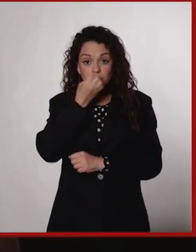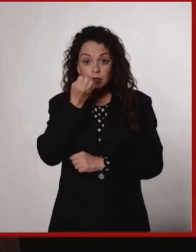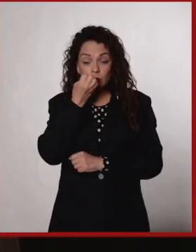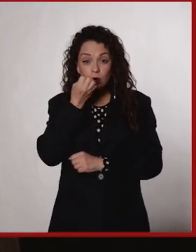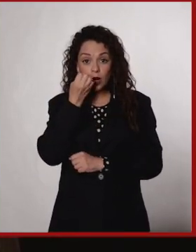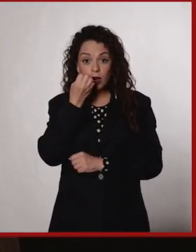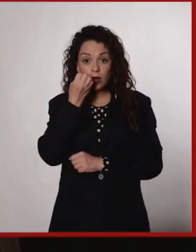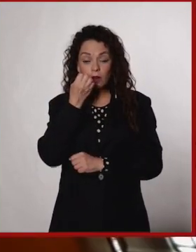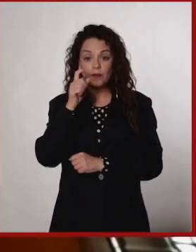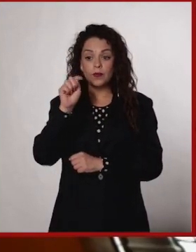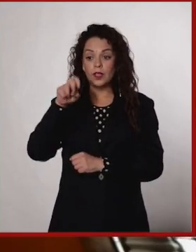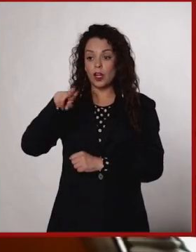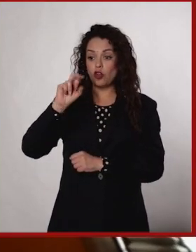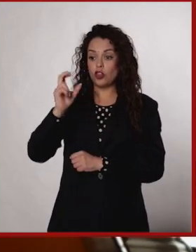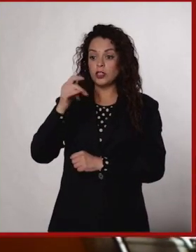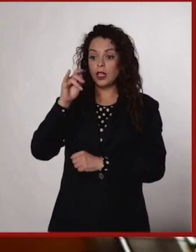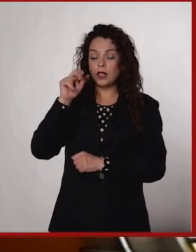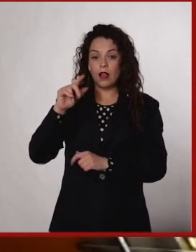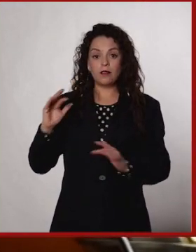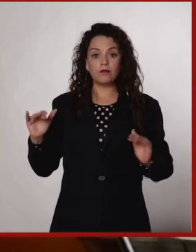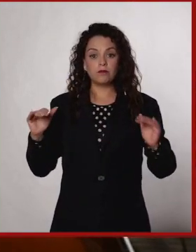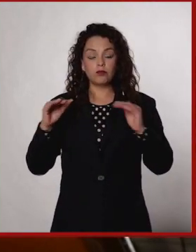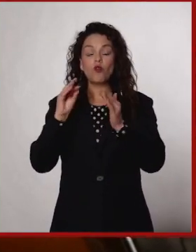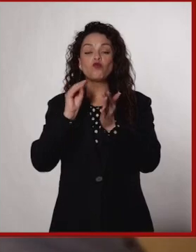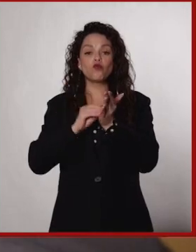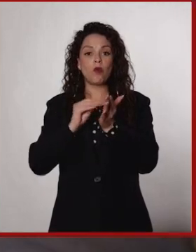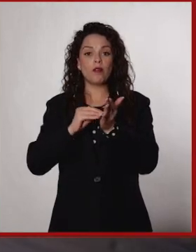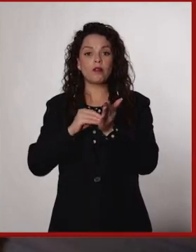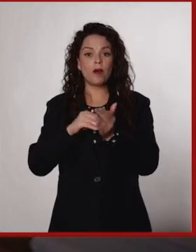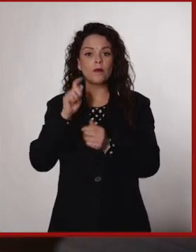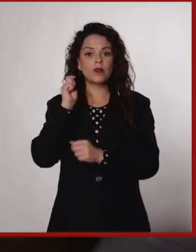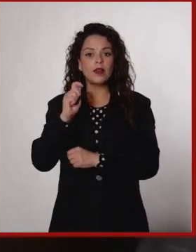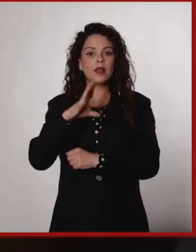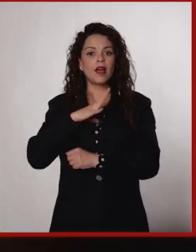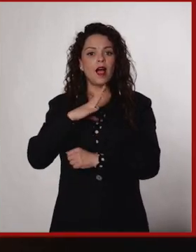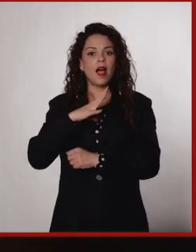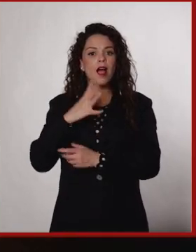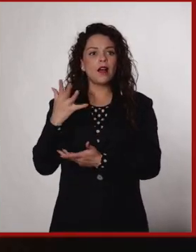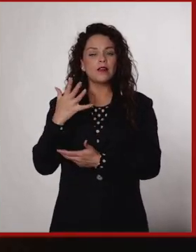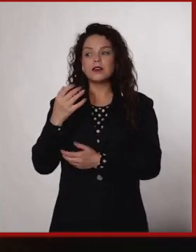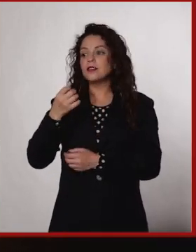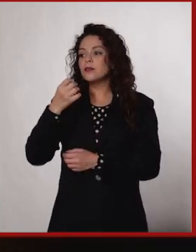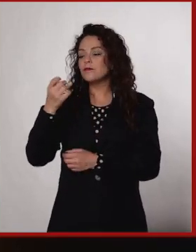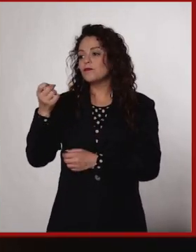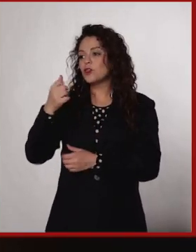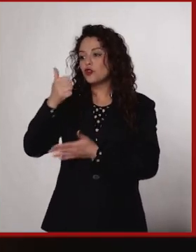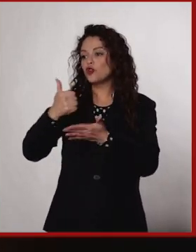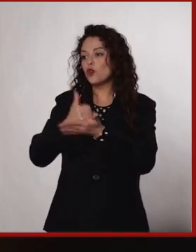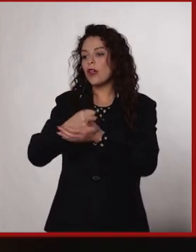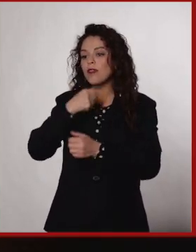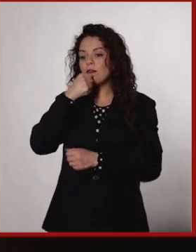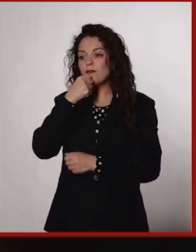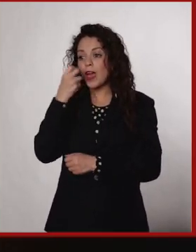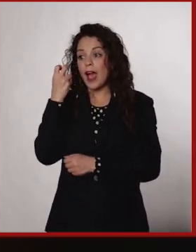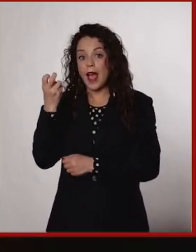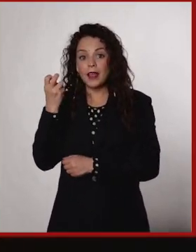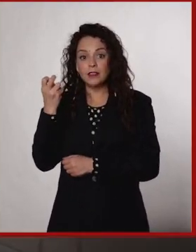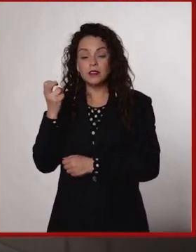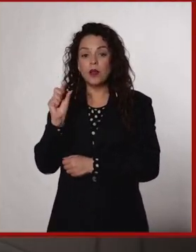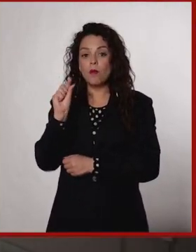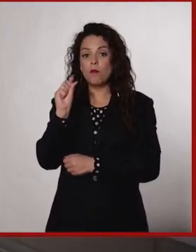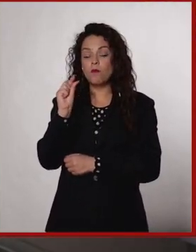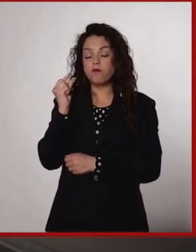fundarse esta escuela, Tenochtitlán todavía, digamos, la vieja ciudad de México,